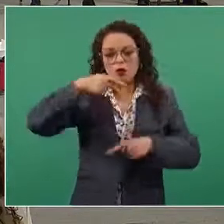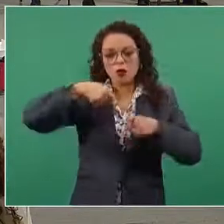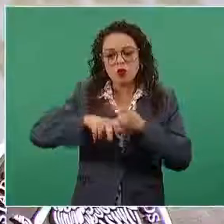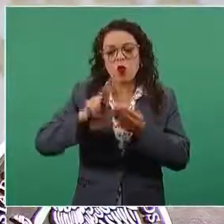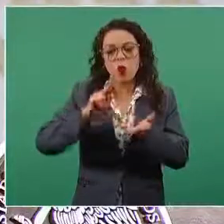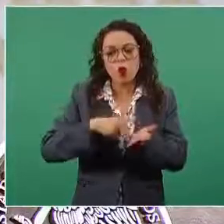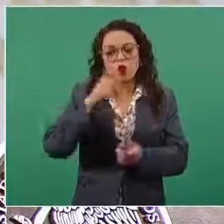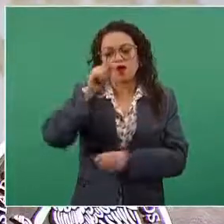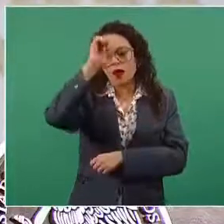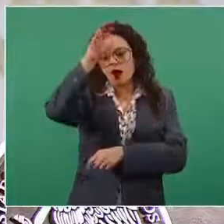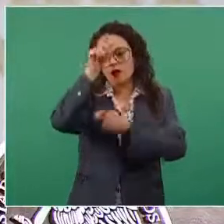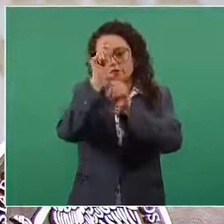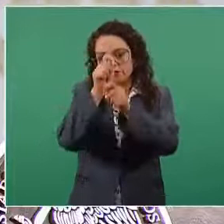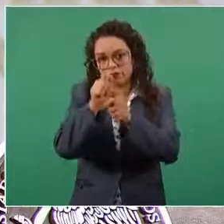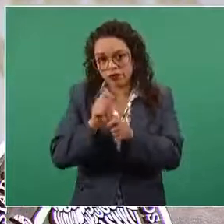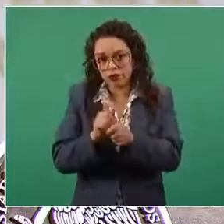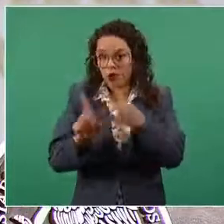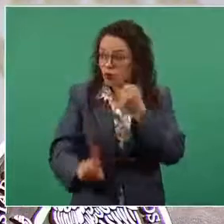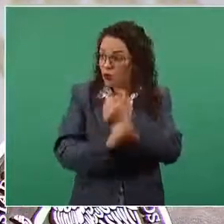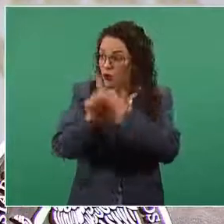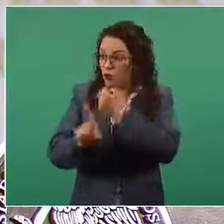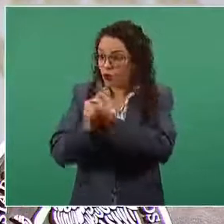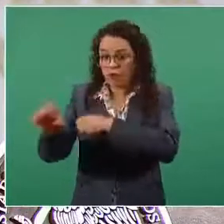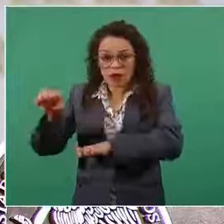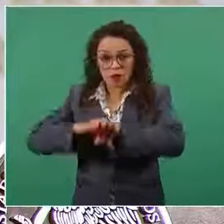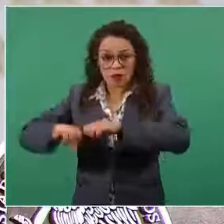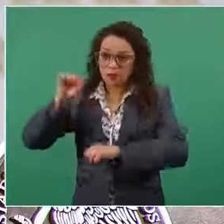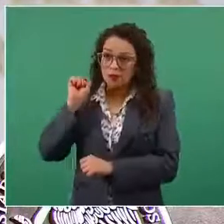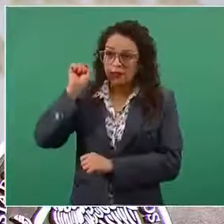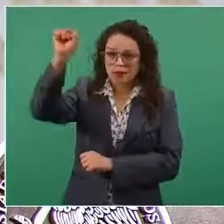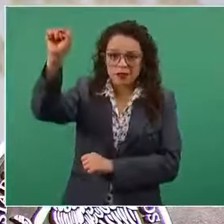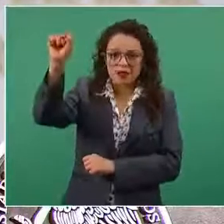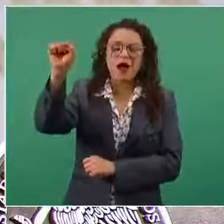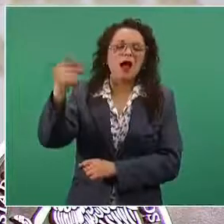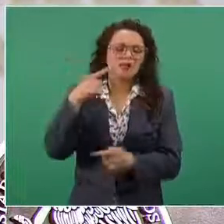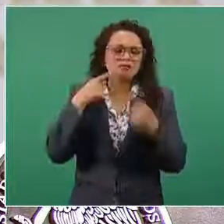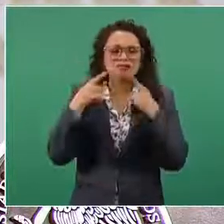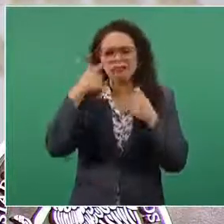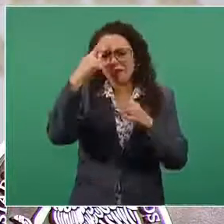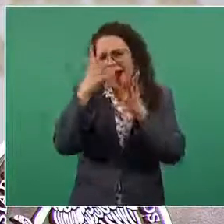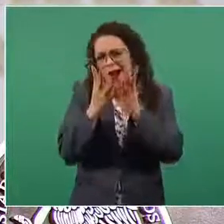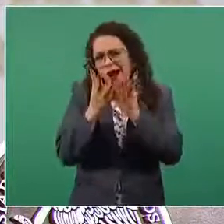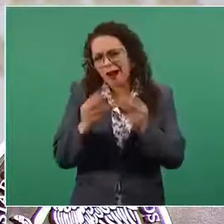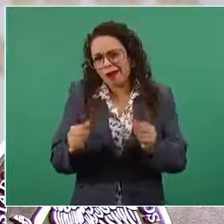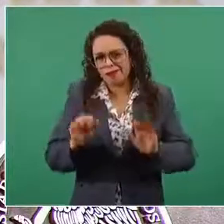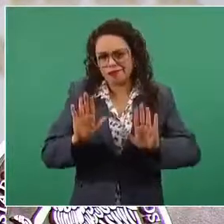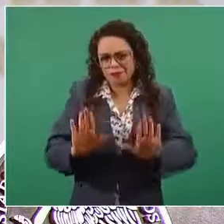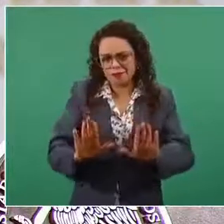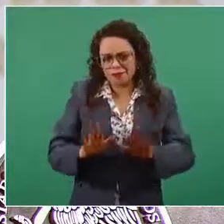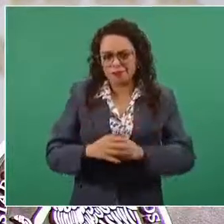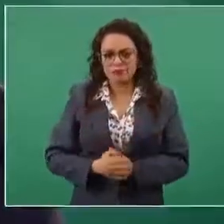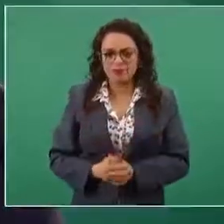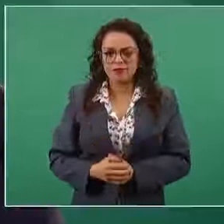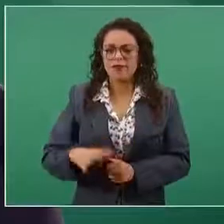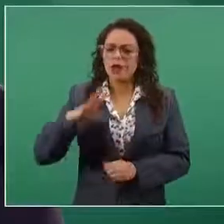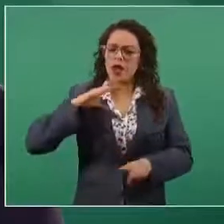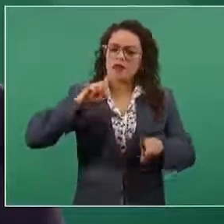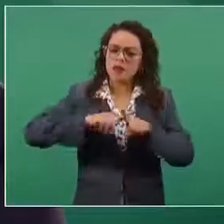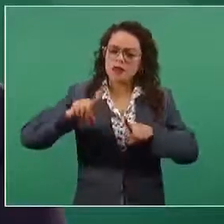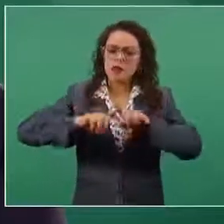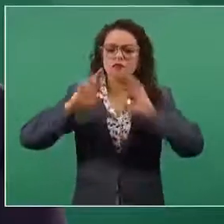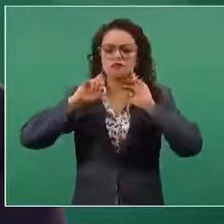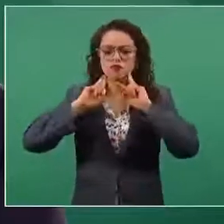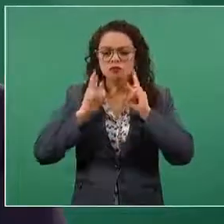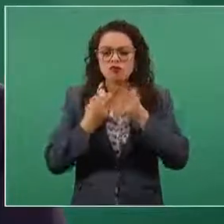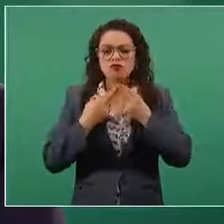las diferencias entre la empresa y el sindicato. En marzo del año en curso se llevaron a cabo diversas reuniones